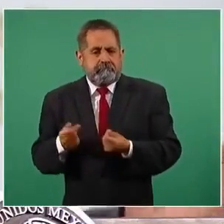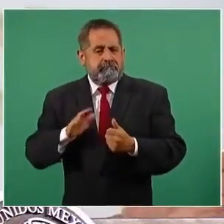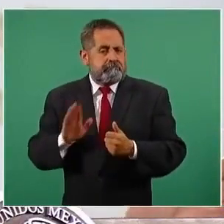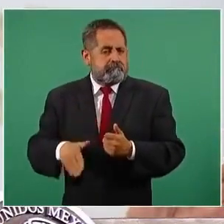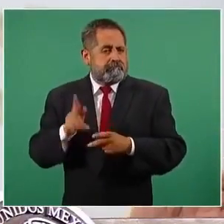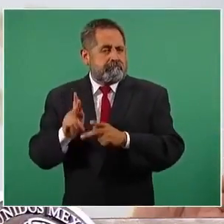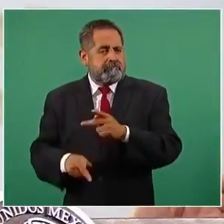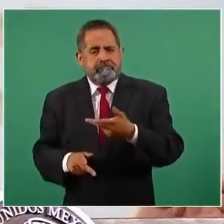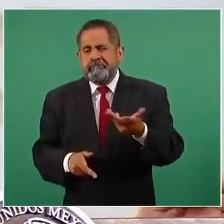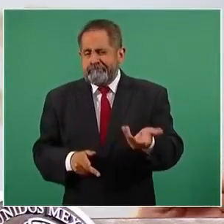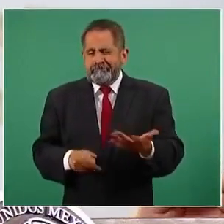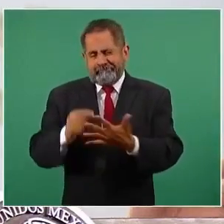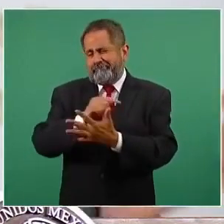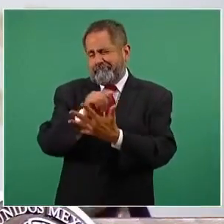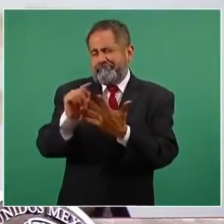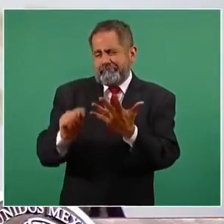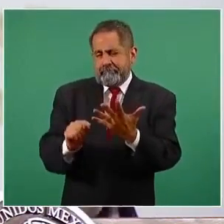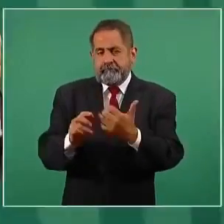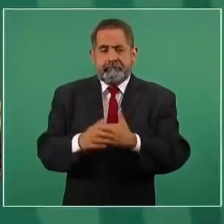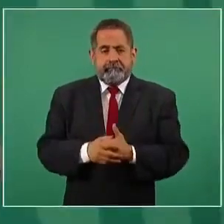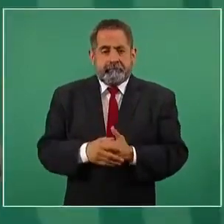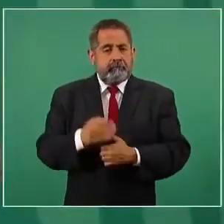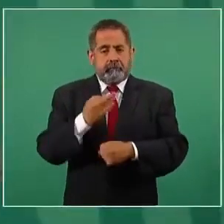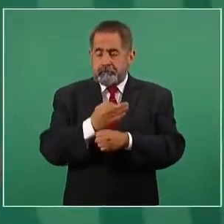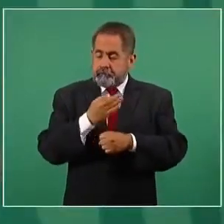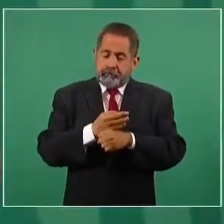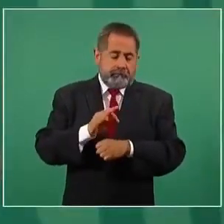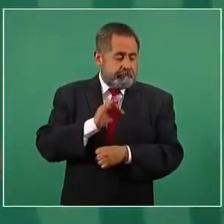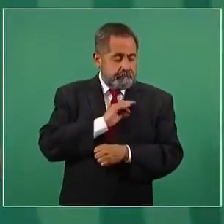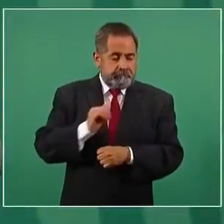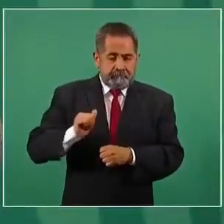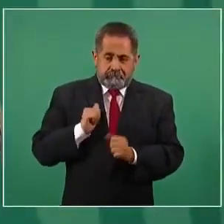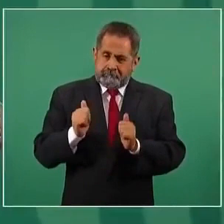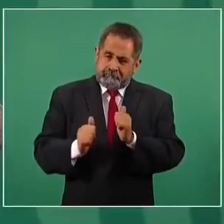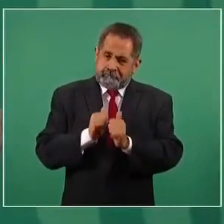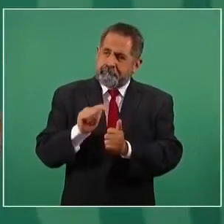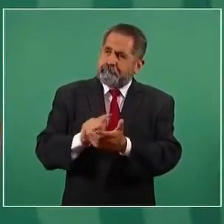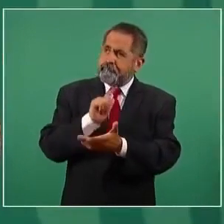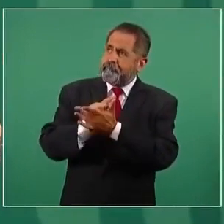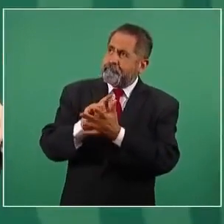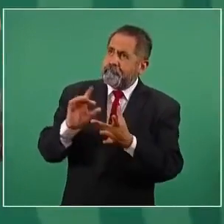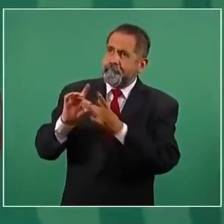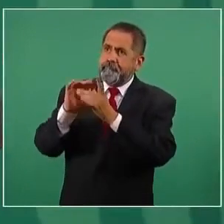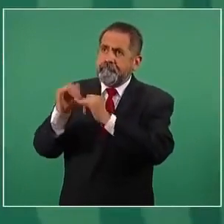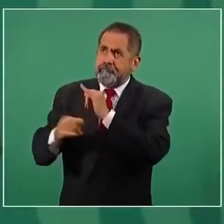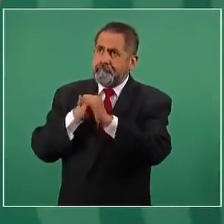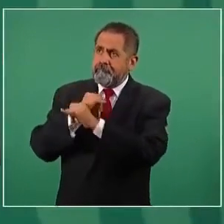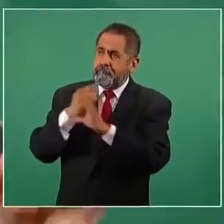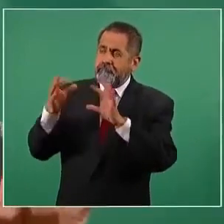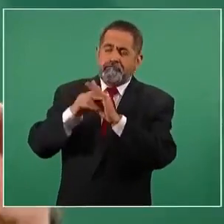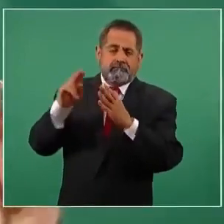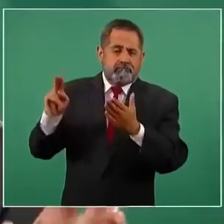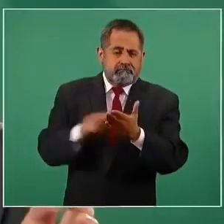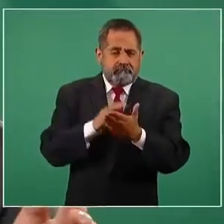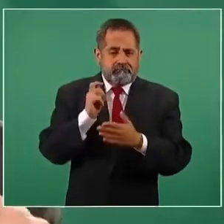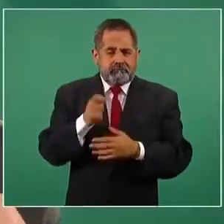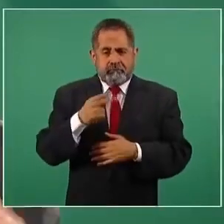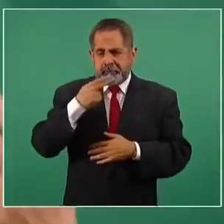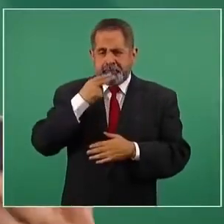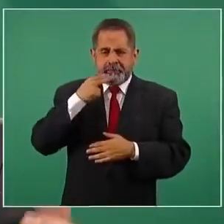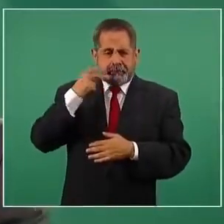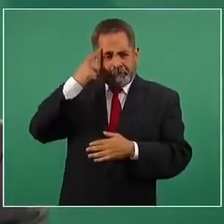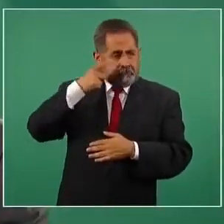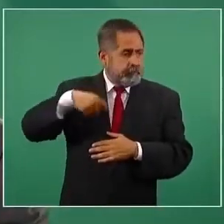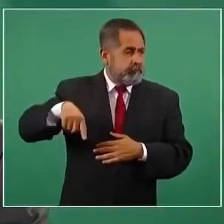Hoy estamos ante la oportunidad de ponernos al día con el Convenio Marco del Control del Tabaco, que es simplemente una referencia básica